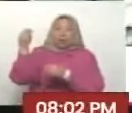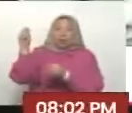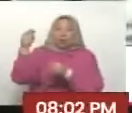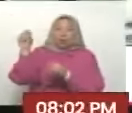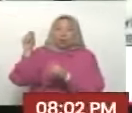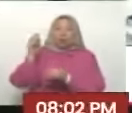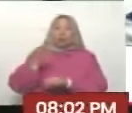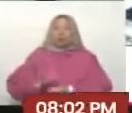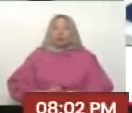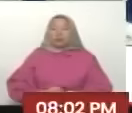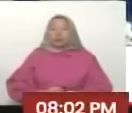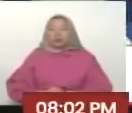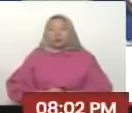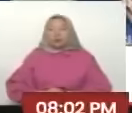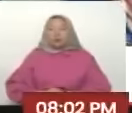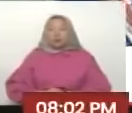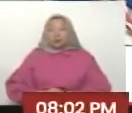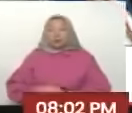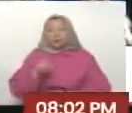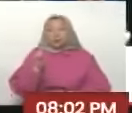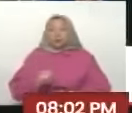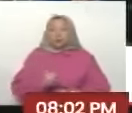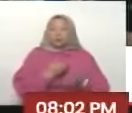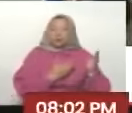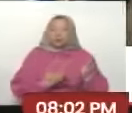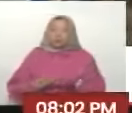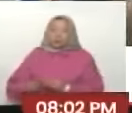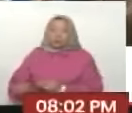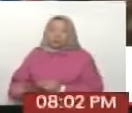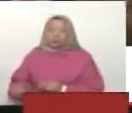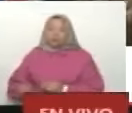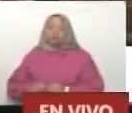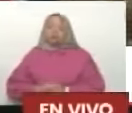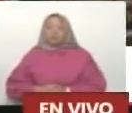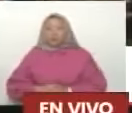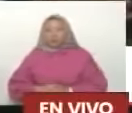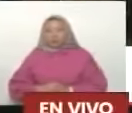Antigua Barbuda Bienvenidos Aquí Con su experiencia